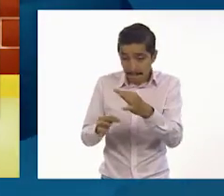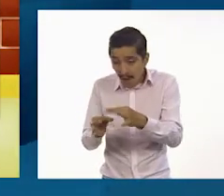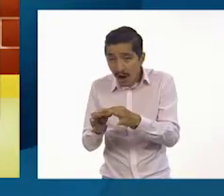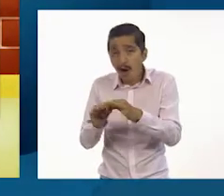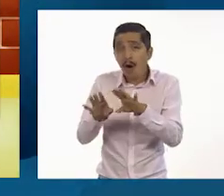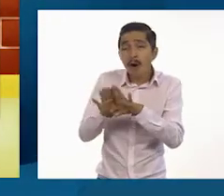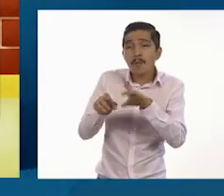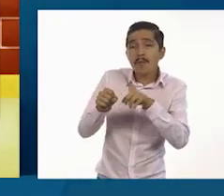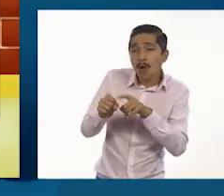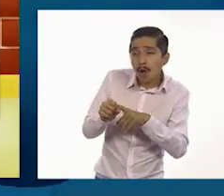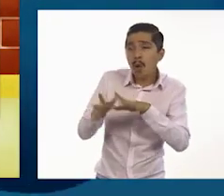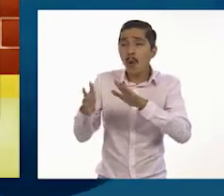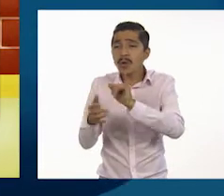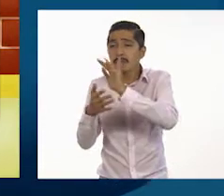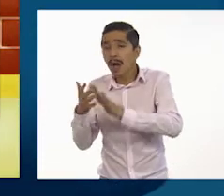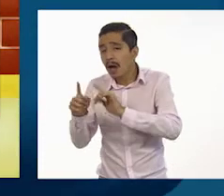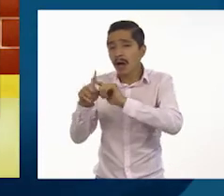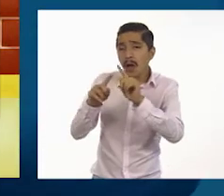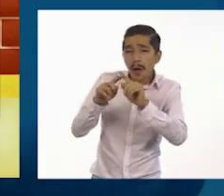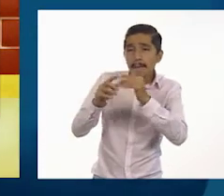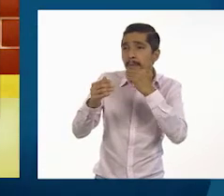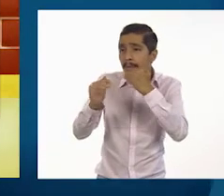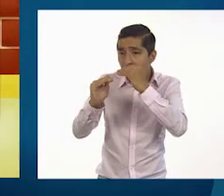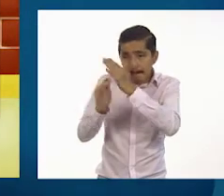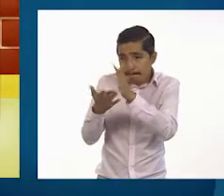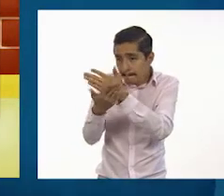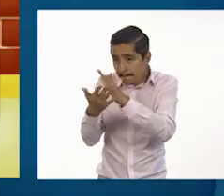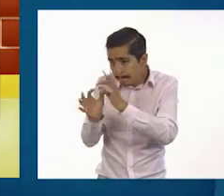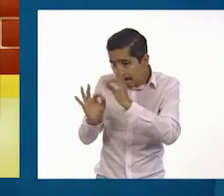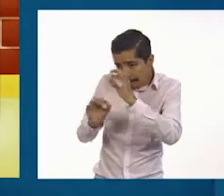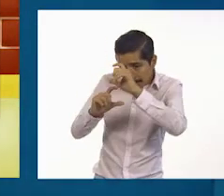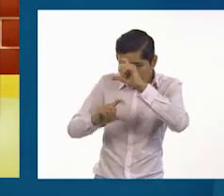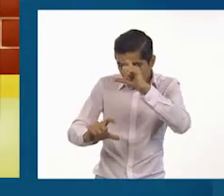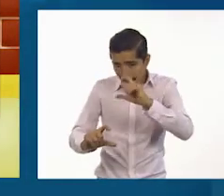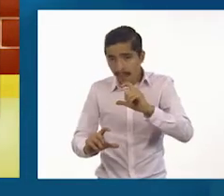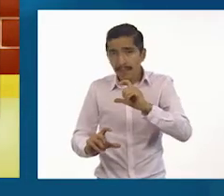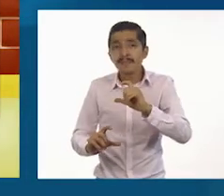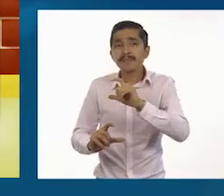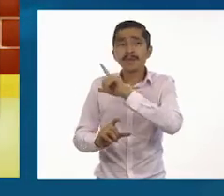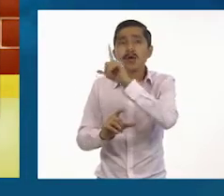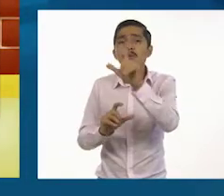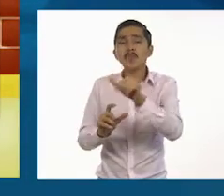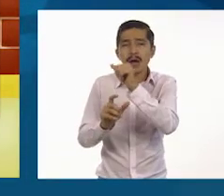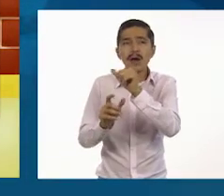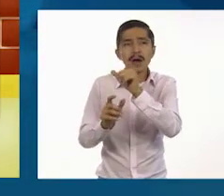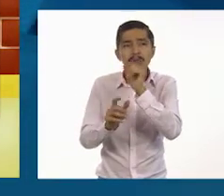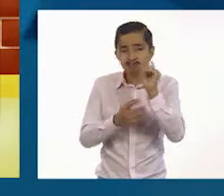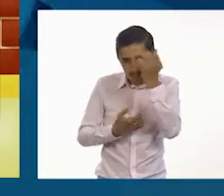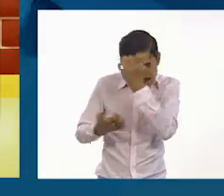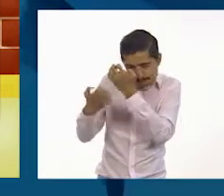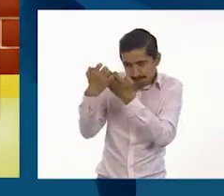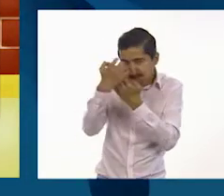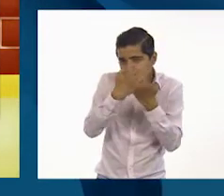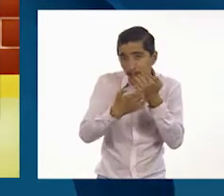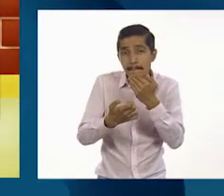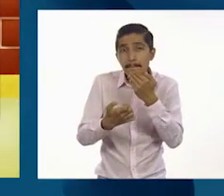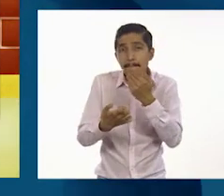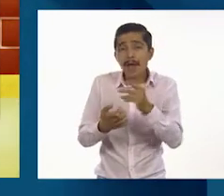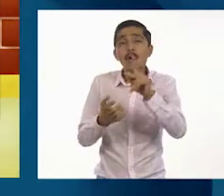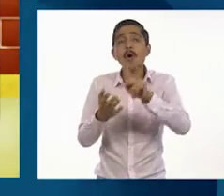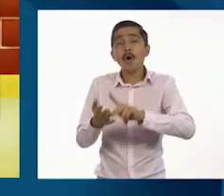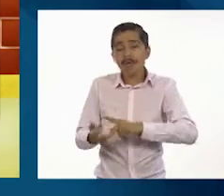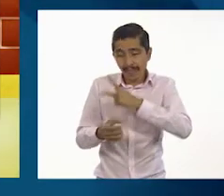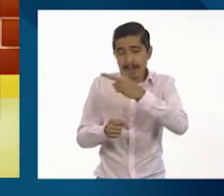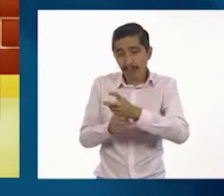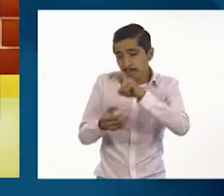estilo y los espacios. 5. Editarlos nuevamente. Pídale a alguien que lo